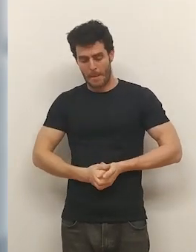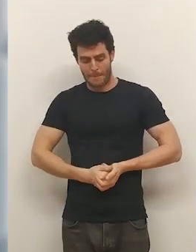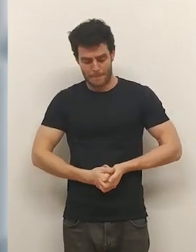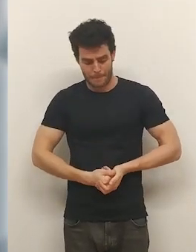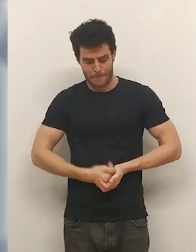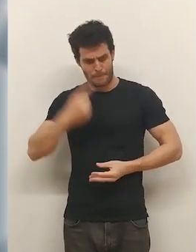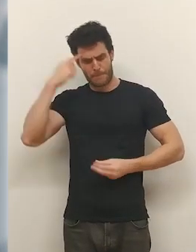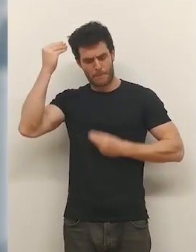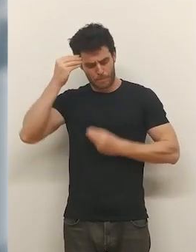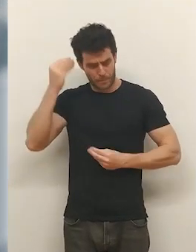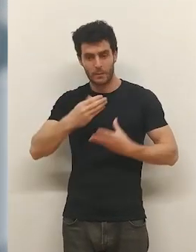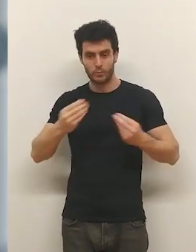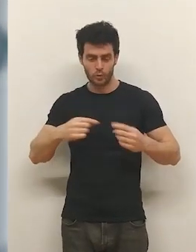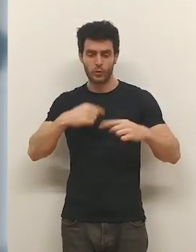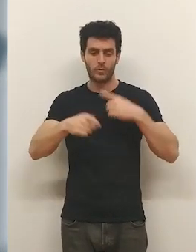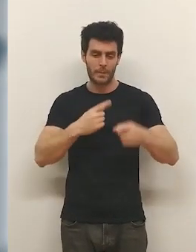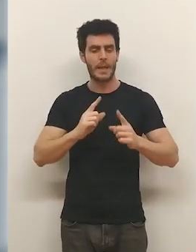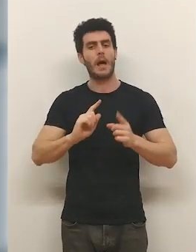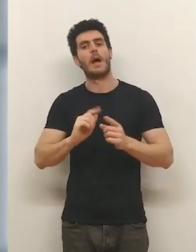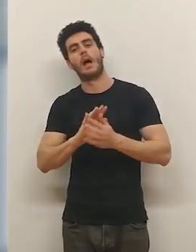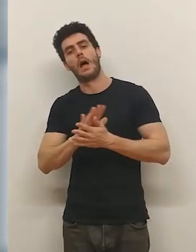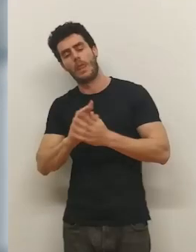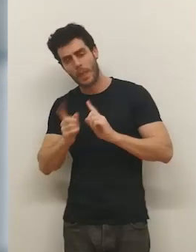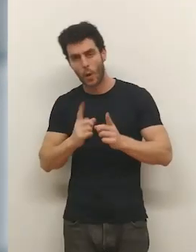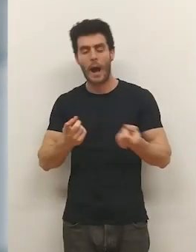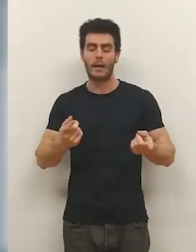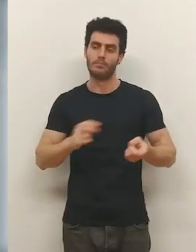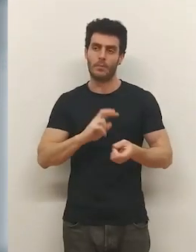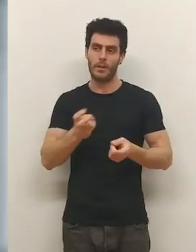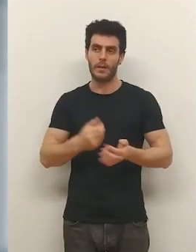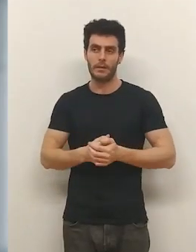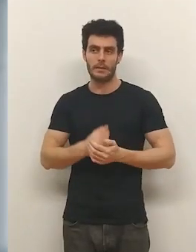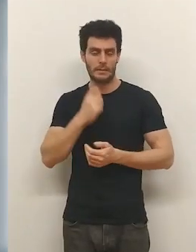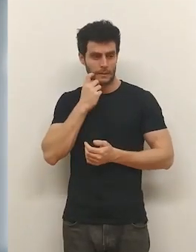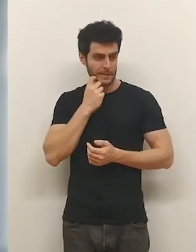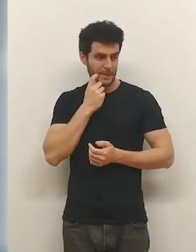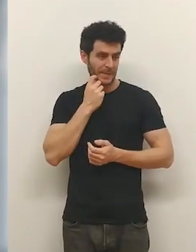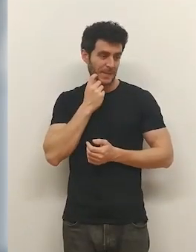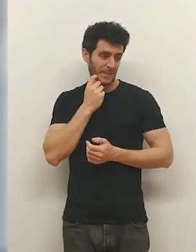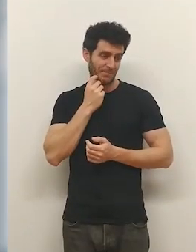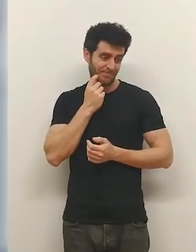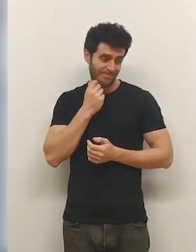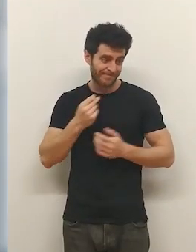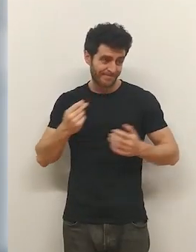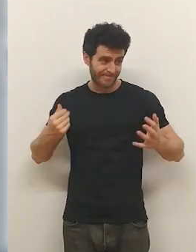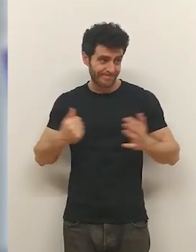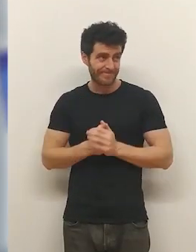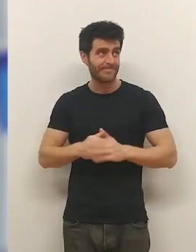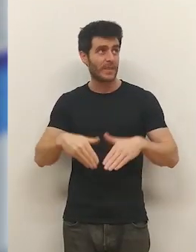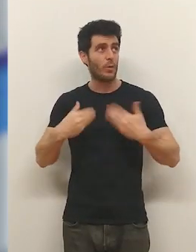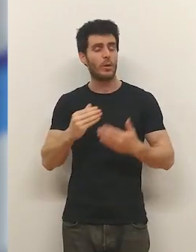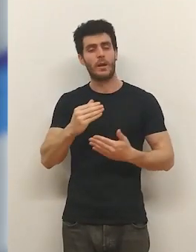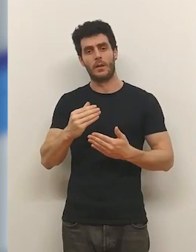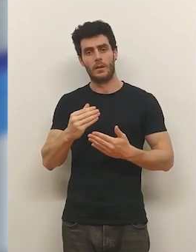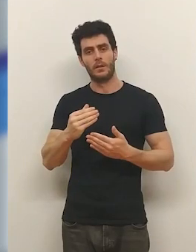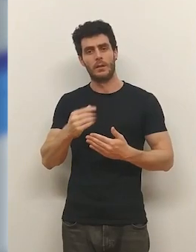de pensarlo mucho y de hablar con la familia y demás, a pesar de que, como